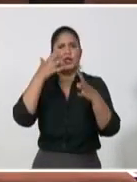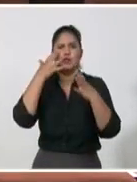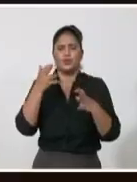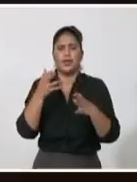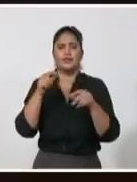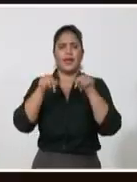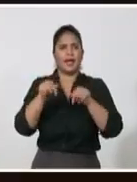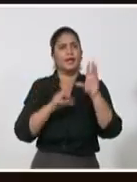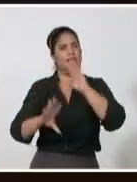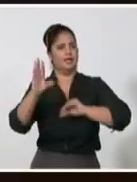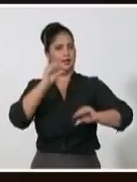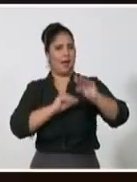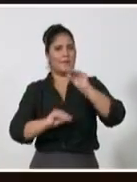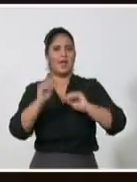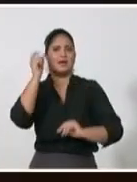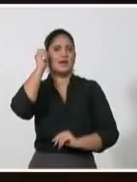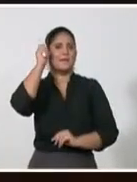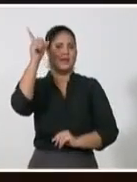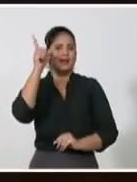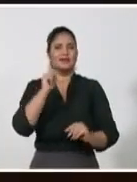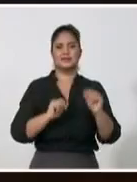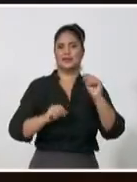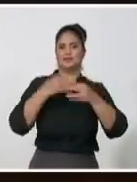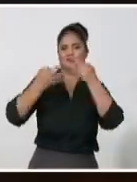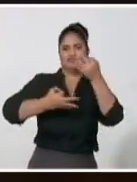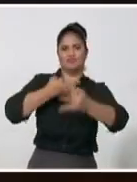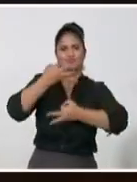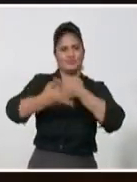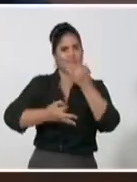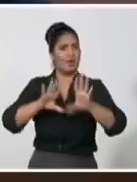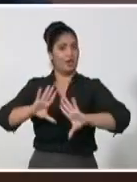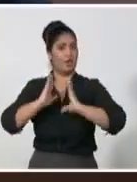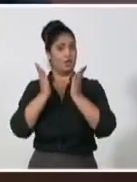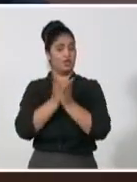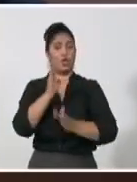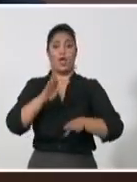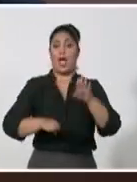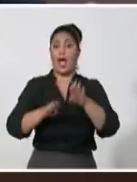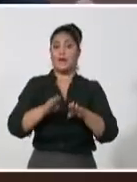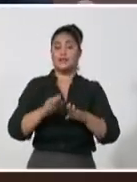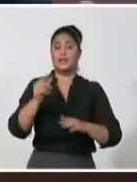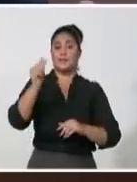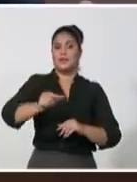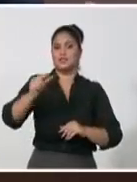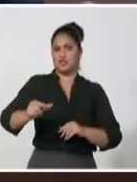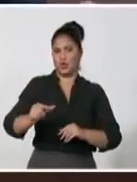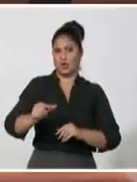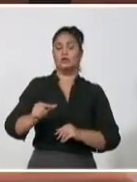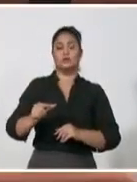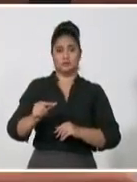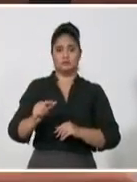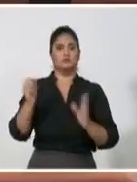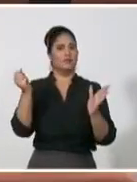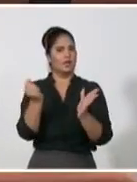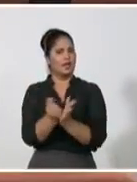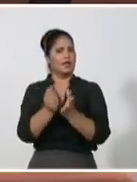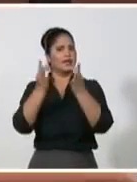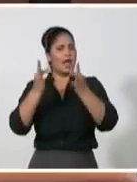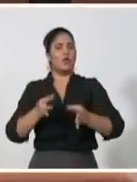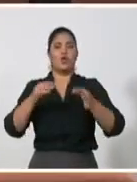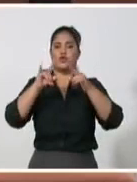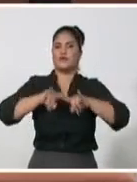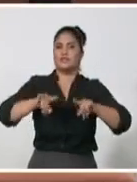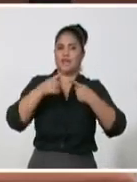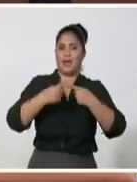permita dirigir. Hay mucha gente que han llegado a las actividades de dirección con un título universitario y nunca han ejercido su profesión. No tienen esa vivencia.